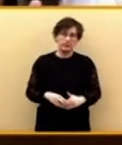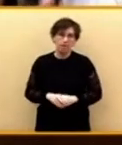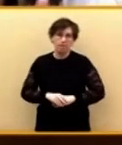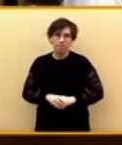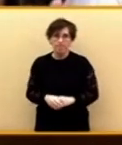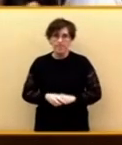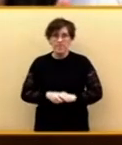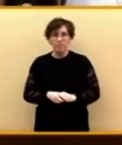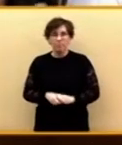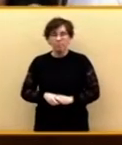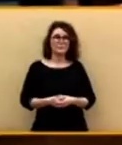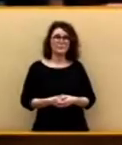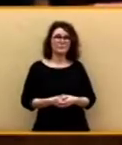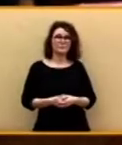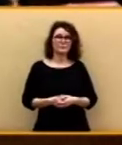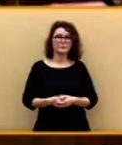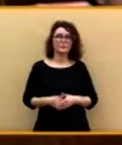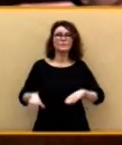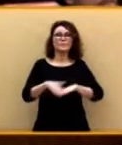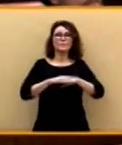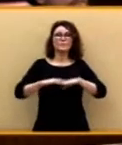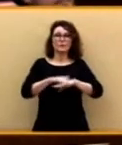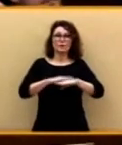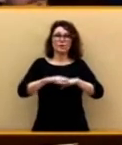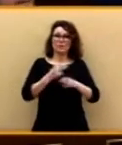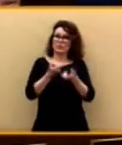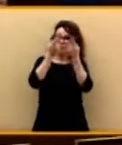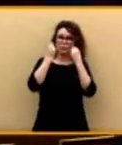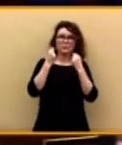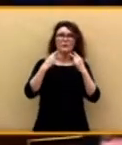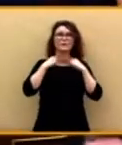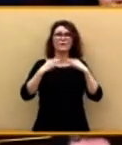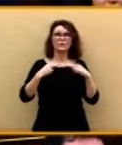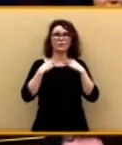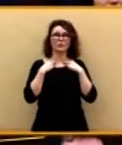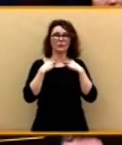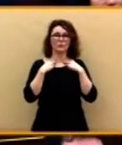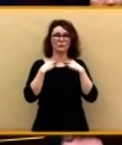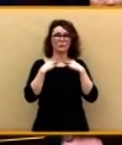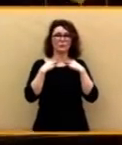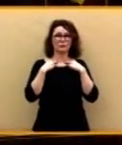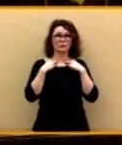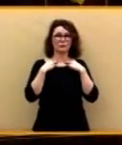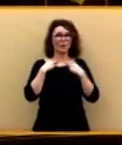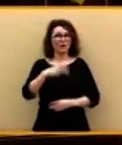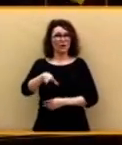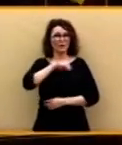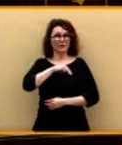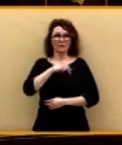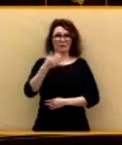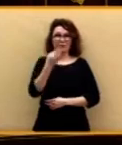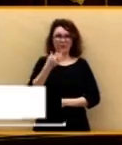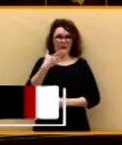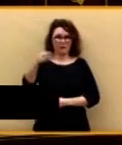entre la mentira y la traición, arrodillado ante diputados que no merecían haber sido acreditados en esta Cámara